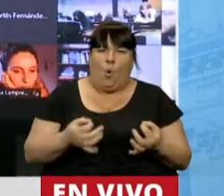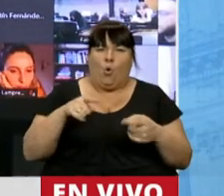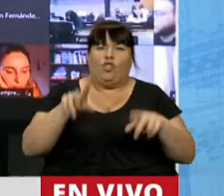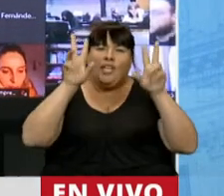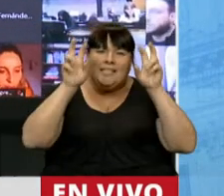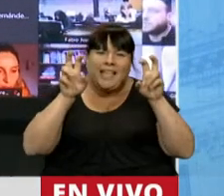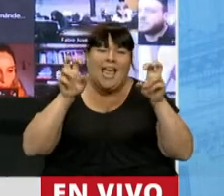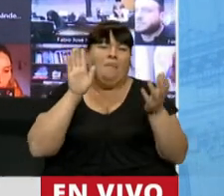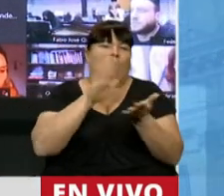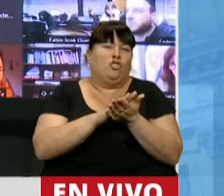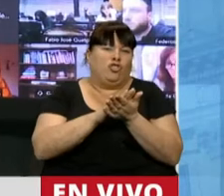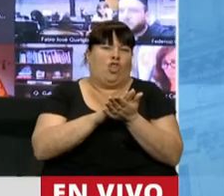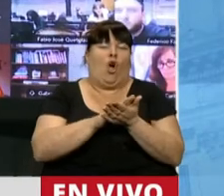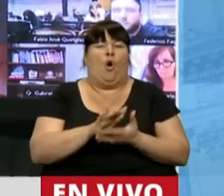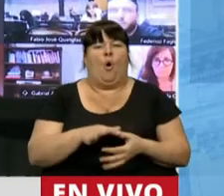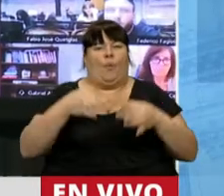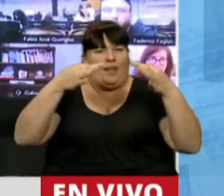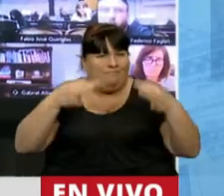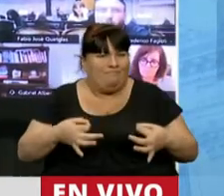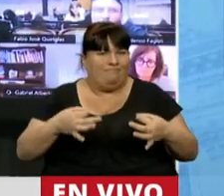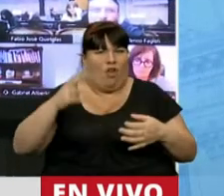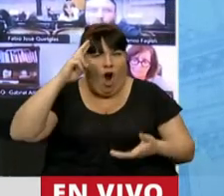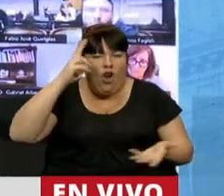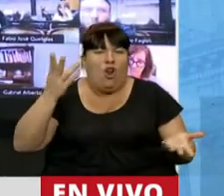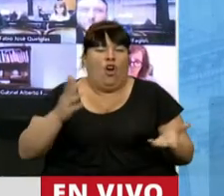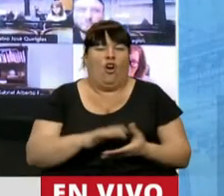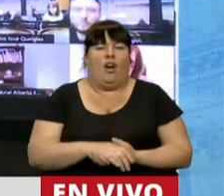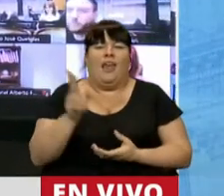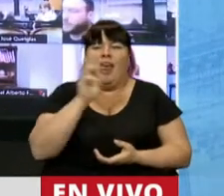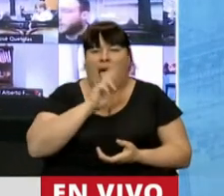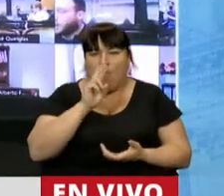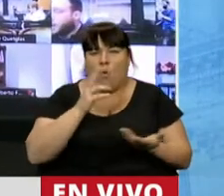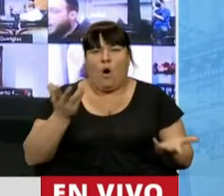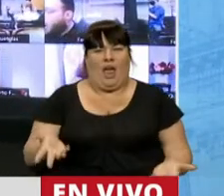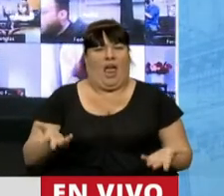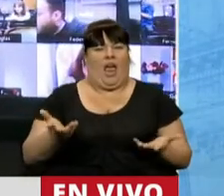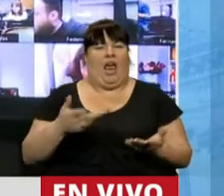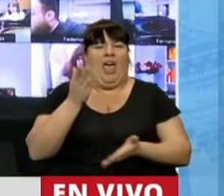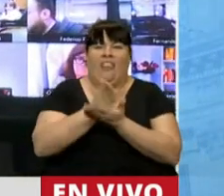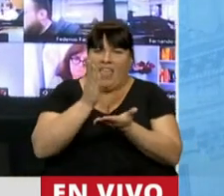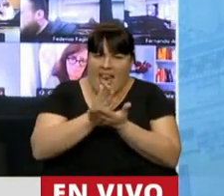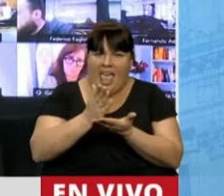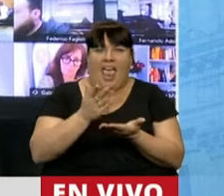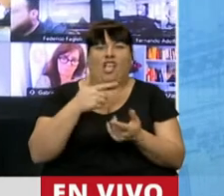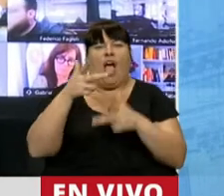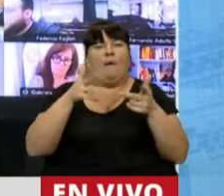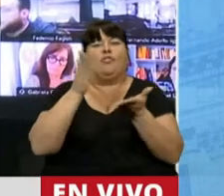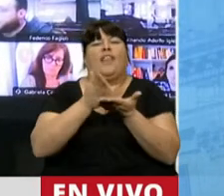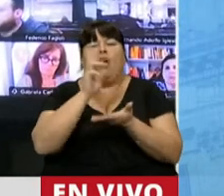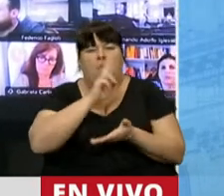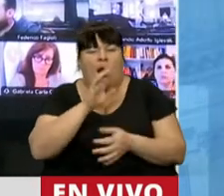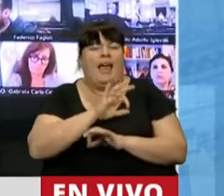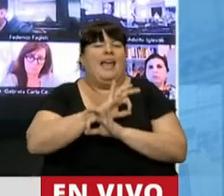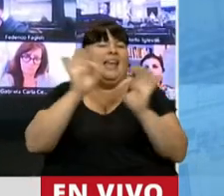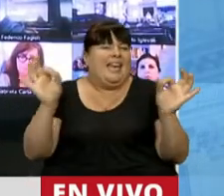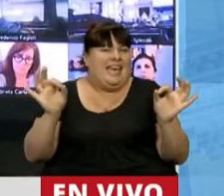tema que tiene que ver con el honor, la dignidad de la mujer, de tantos derechos que hoy se planteaban y que en ningún